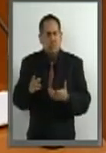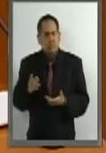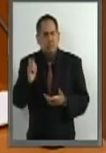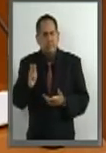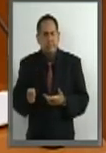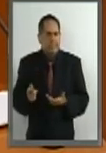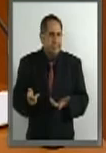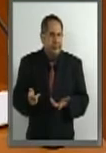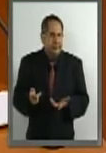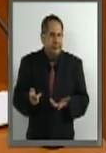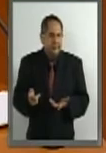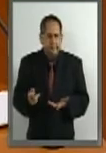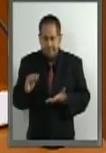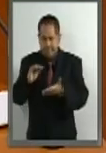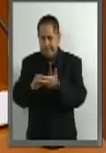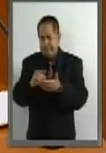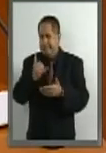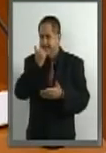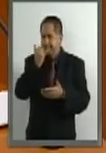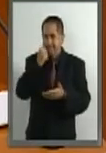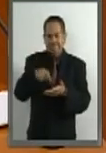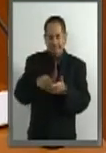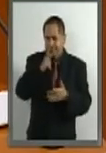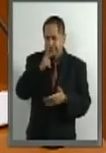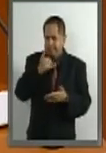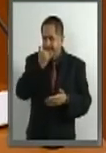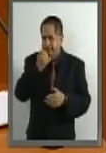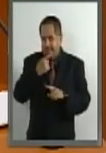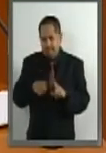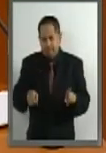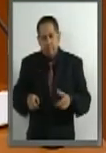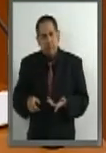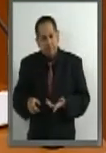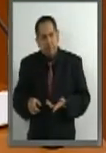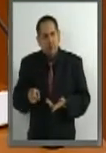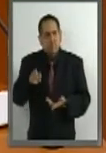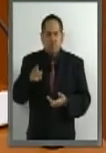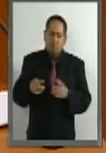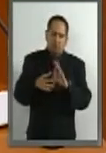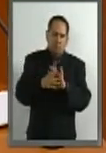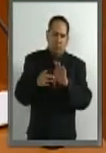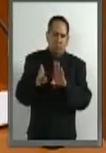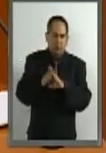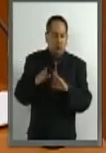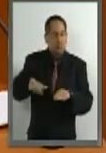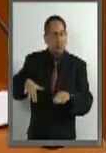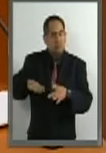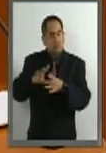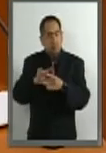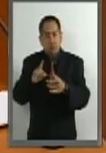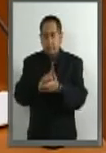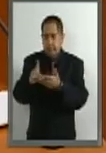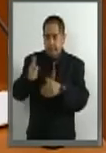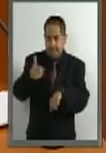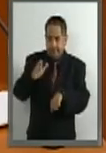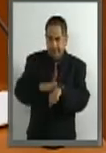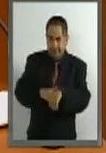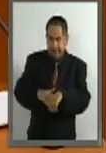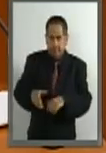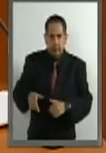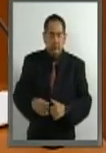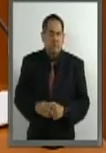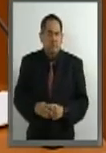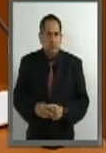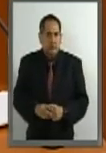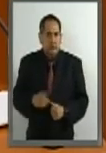término equívoco, distinto a lo que previene el derecho administrativo sancionado.